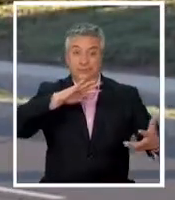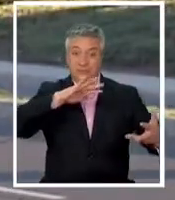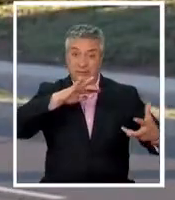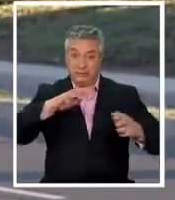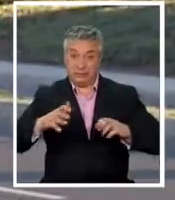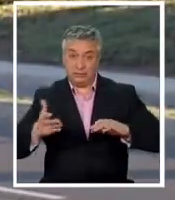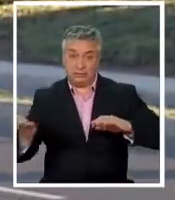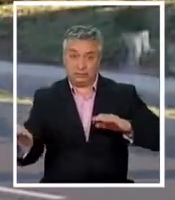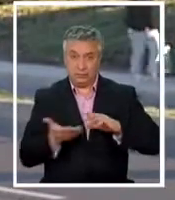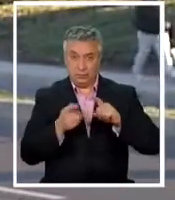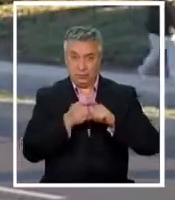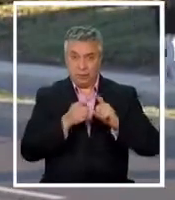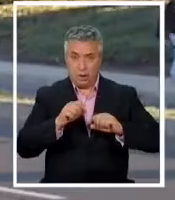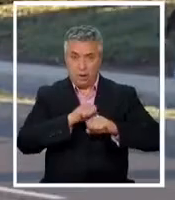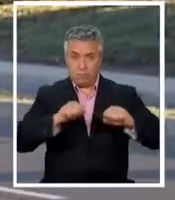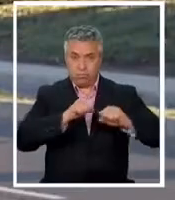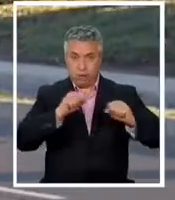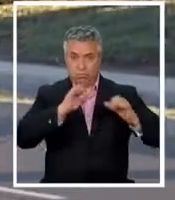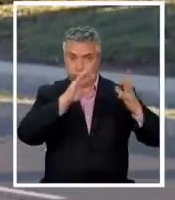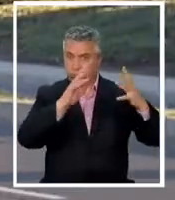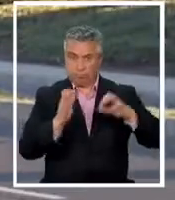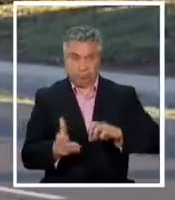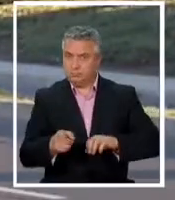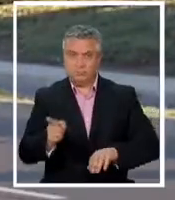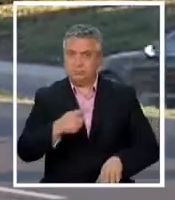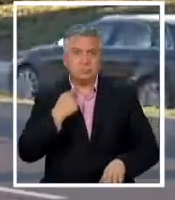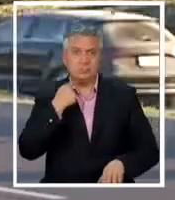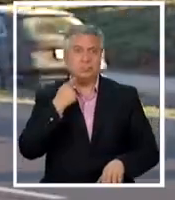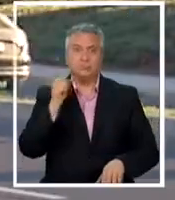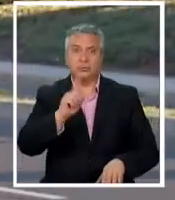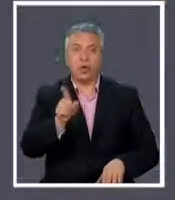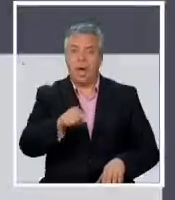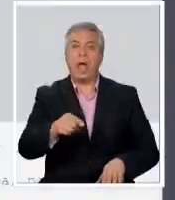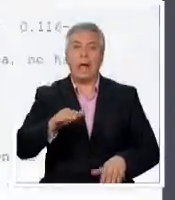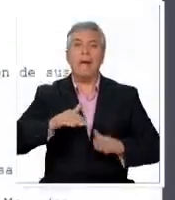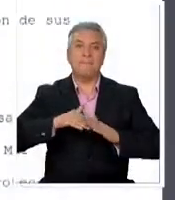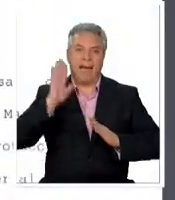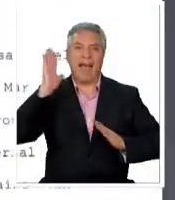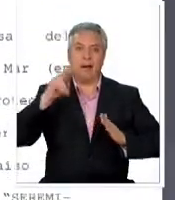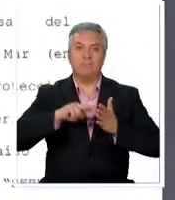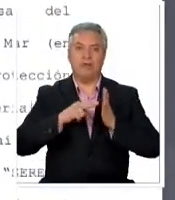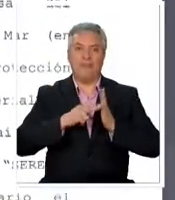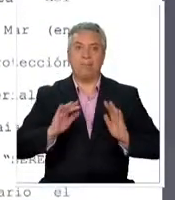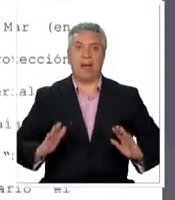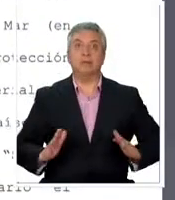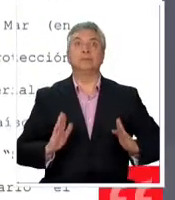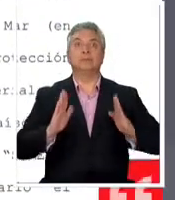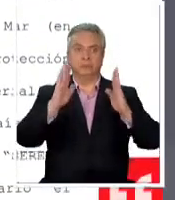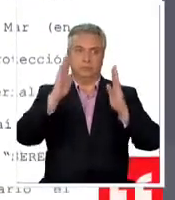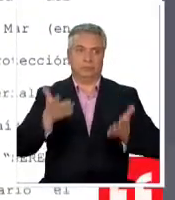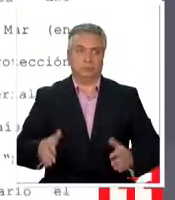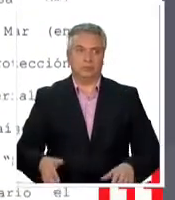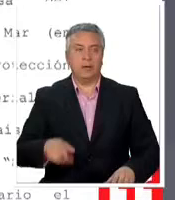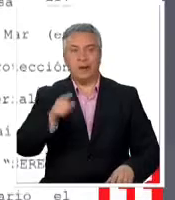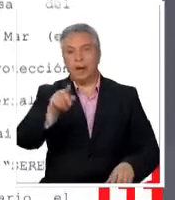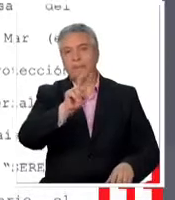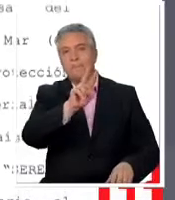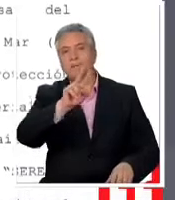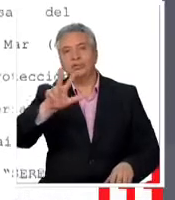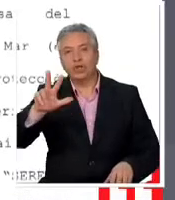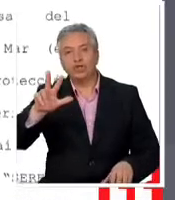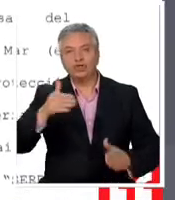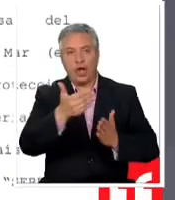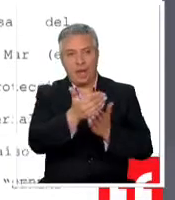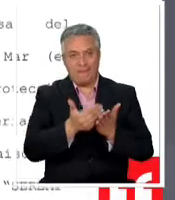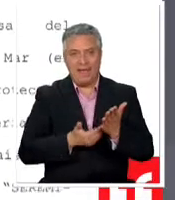demolición controlada no va a tener tantos efectos como fue la construcción del hotel documento de 28 páginas en que la corte